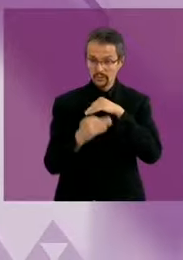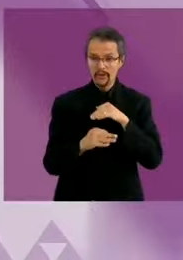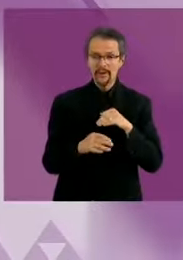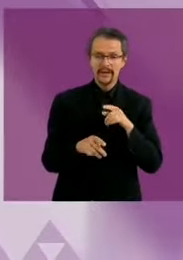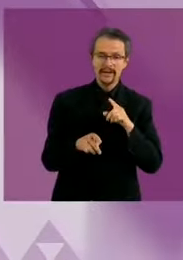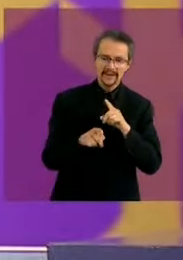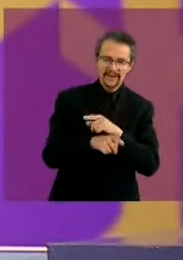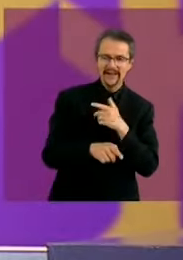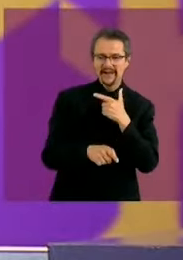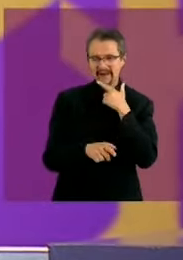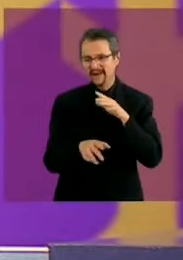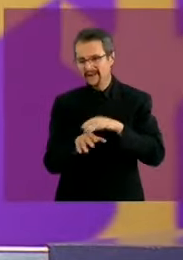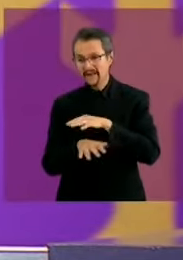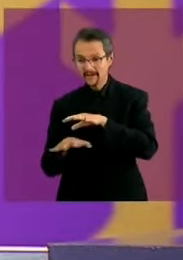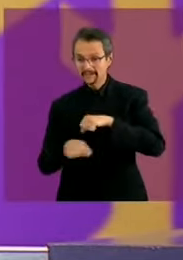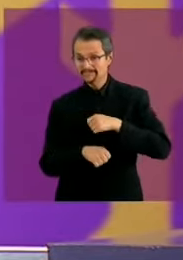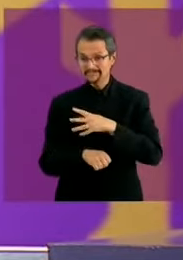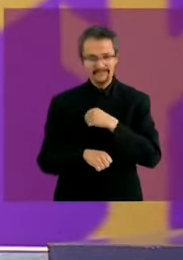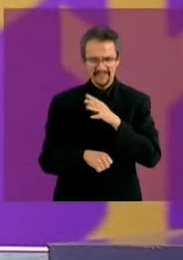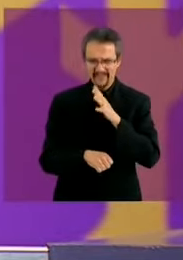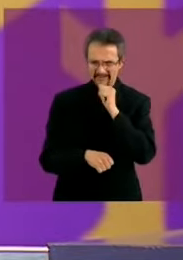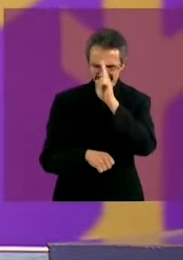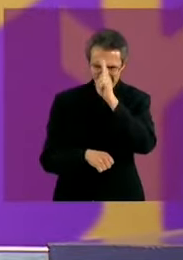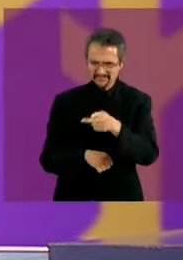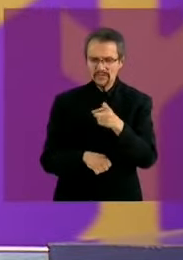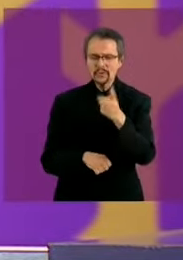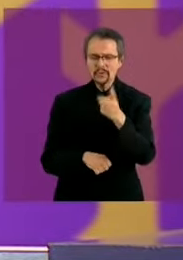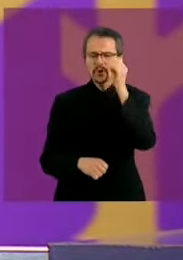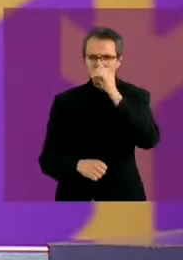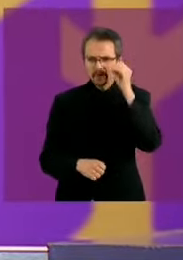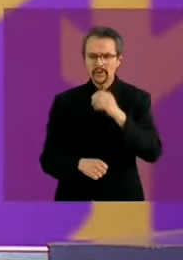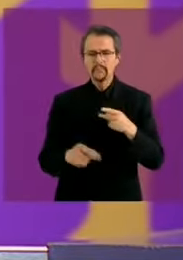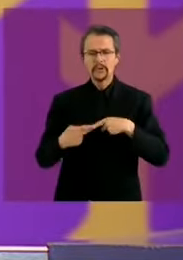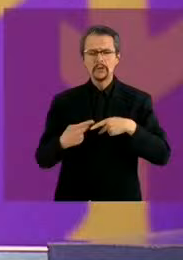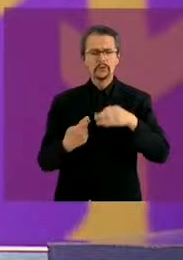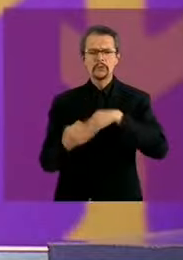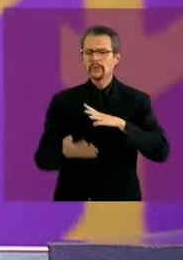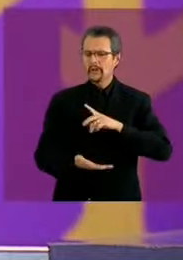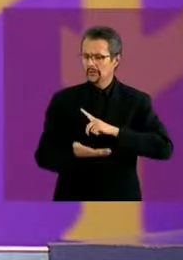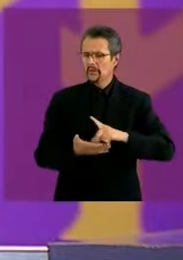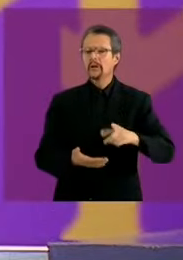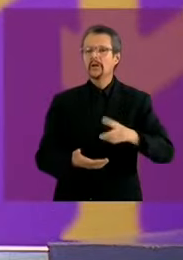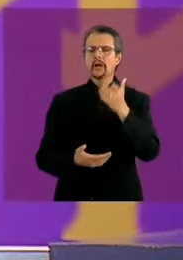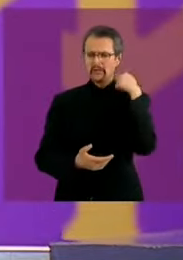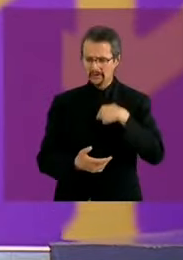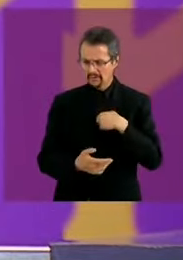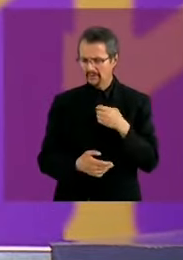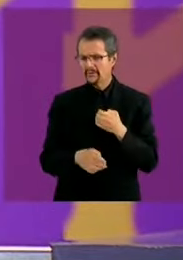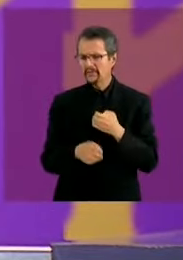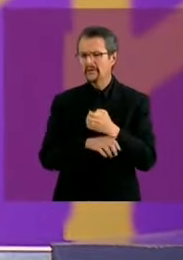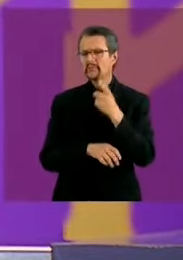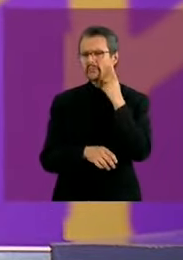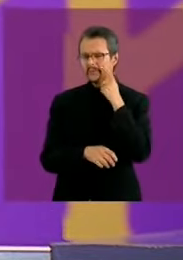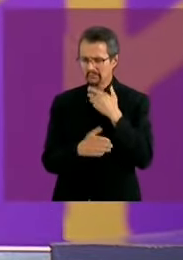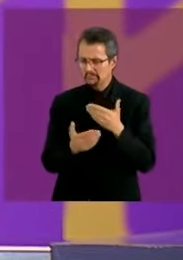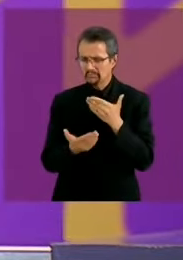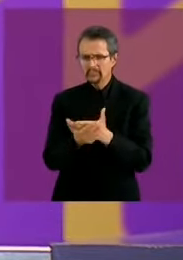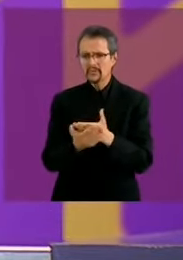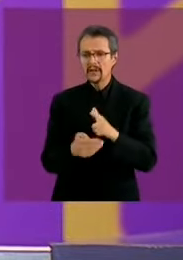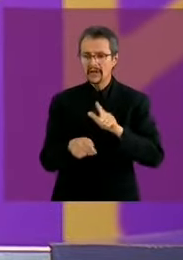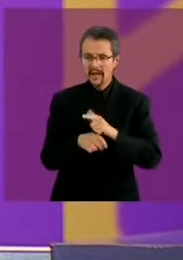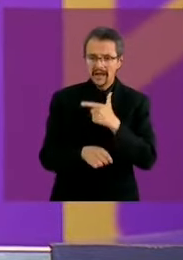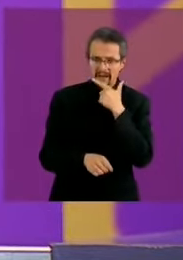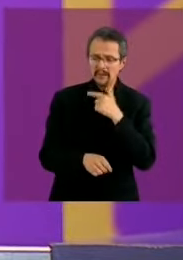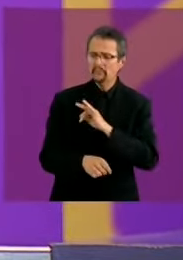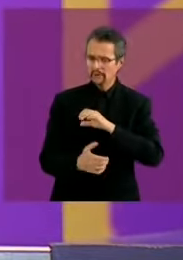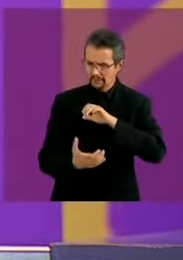yo creo en todos los derechos para todas las personas cuando fui diputado local también propuse por primera vez el matrimonio igualitario y no le tengo ningún